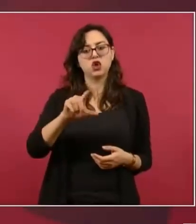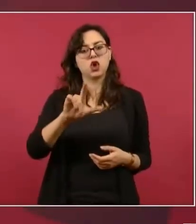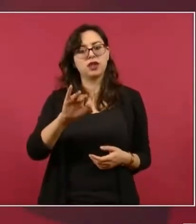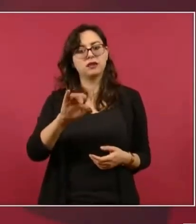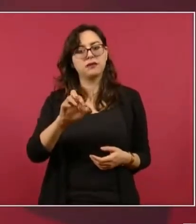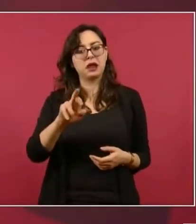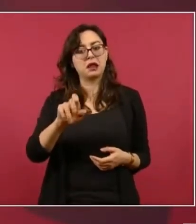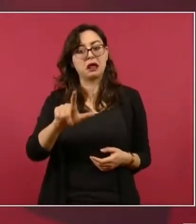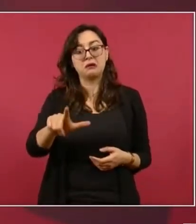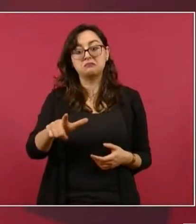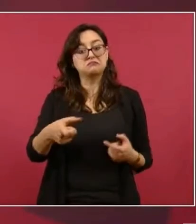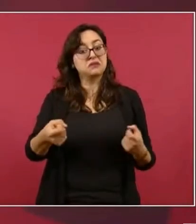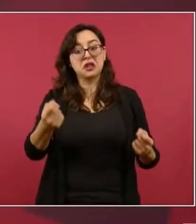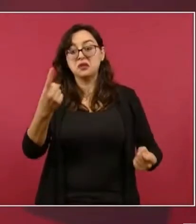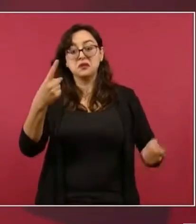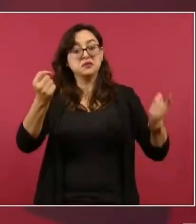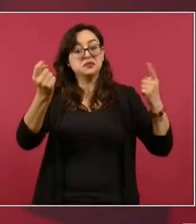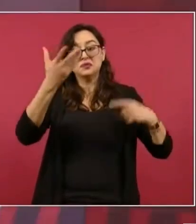algunos ahí que